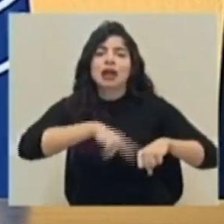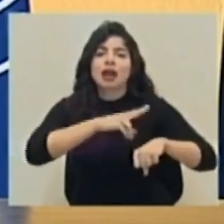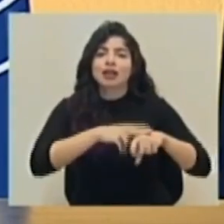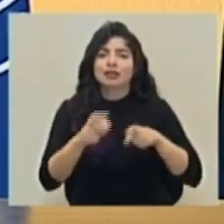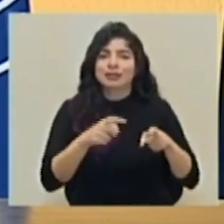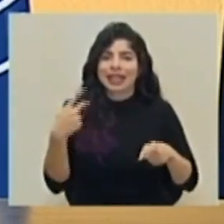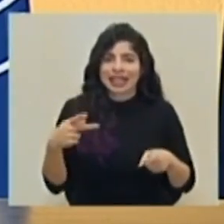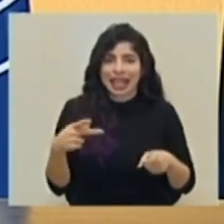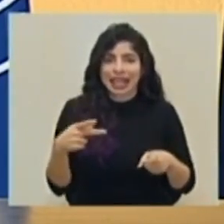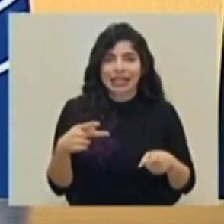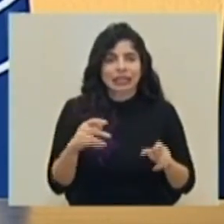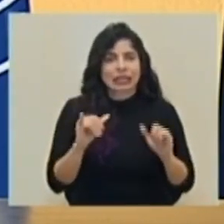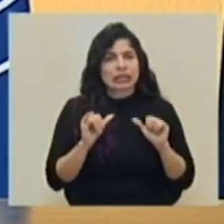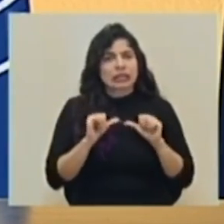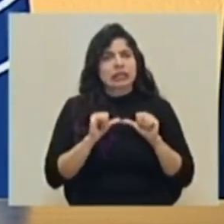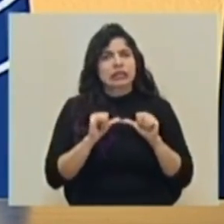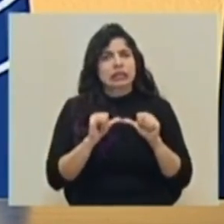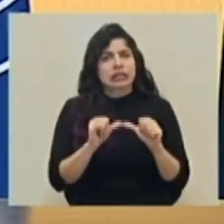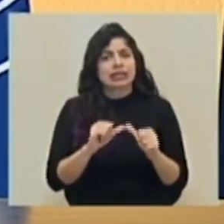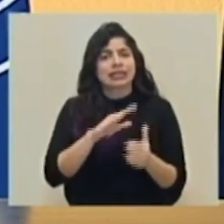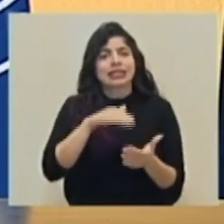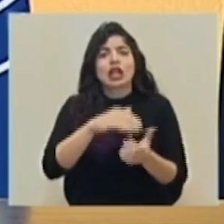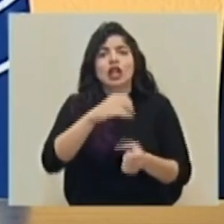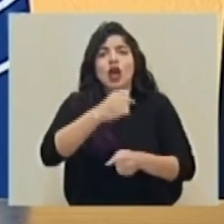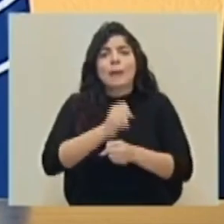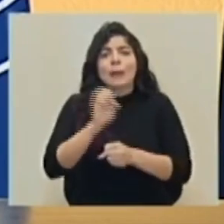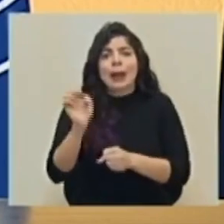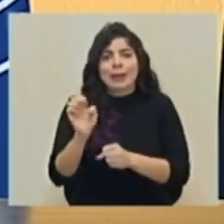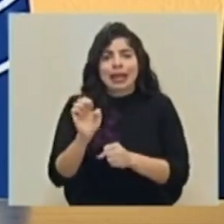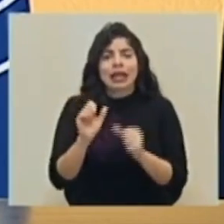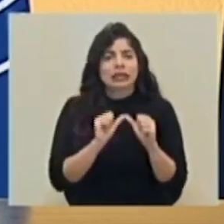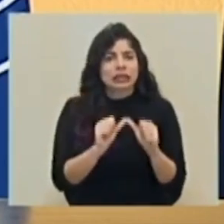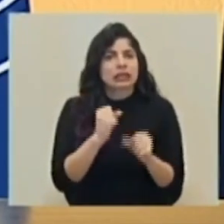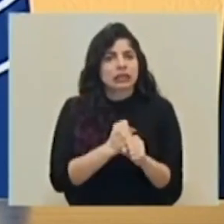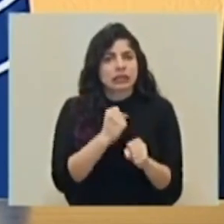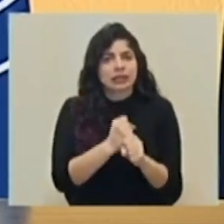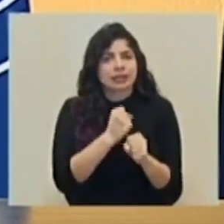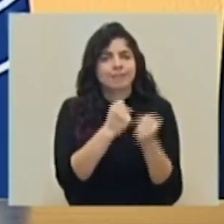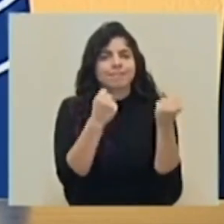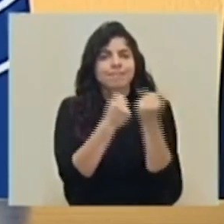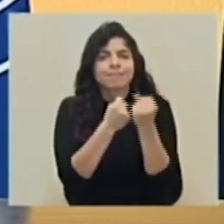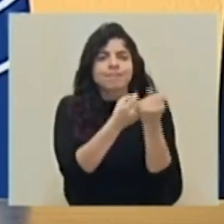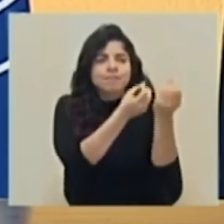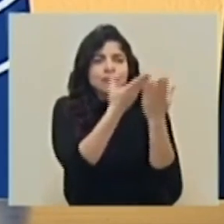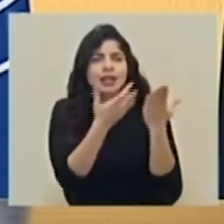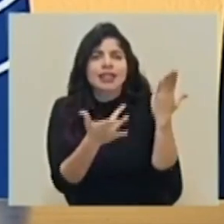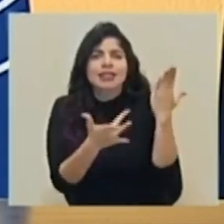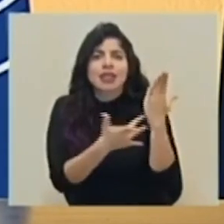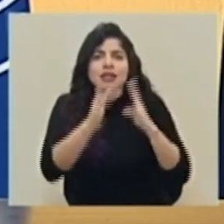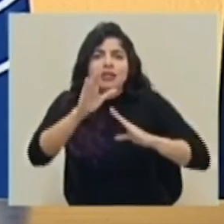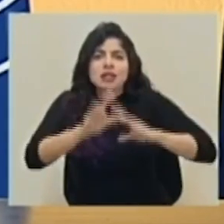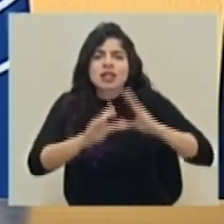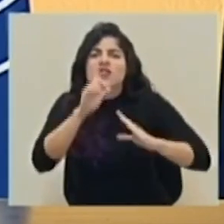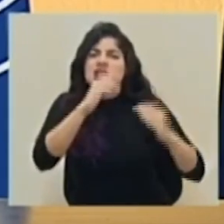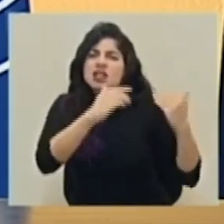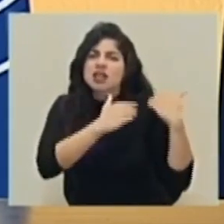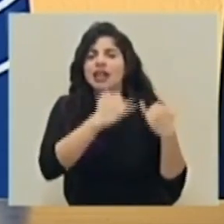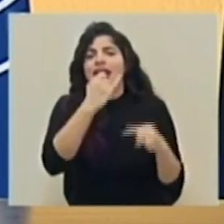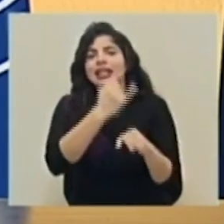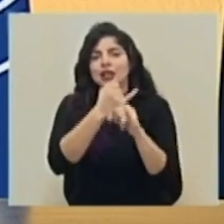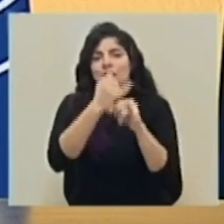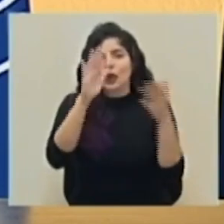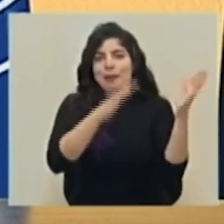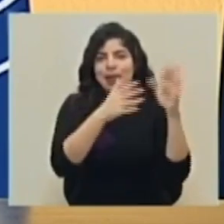una activación permanente del Centro de Operaciones de Emergencia, con el acompañamiento de la información técnica científica por parte del Instituto